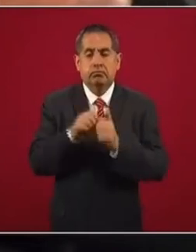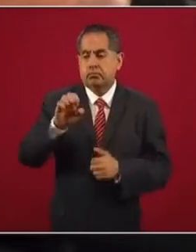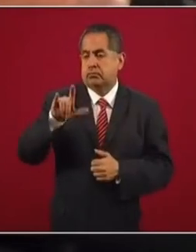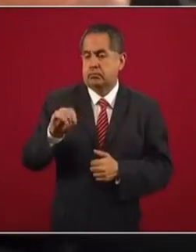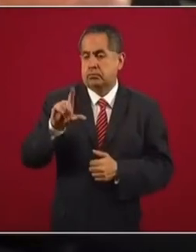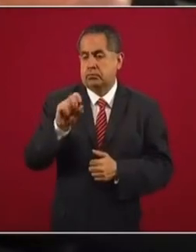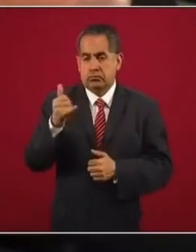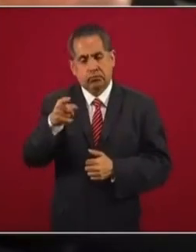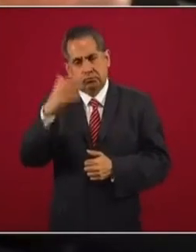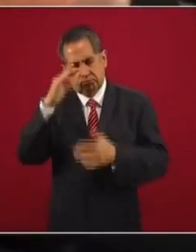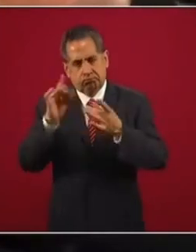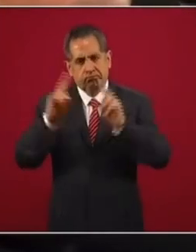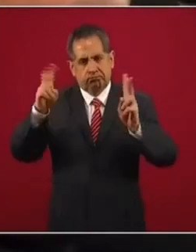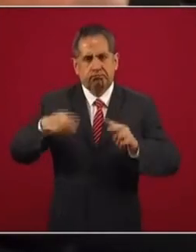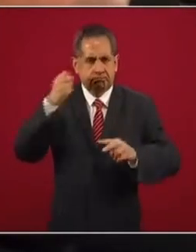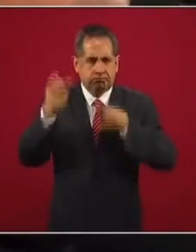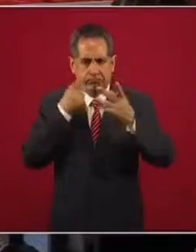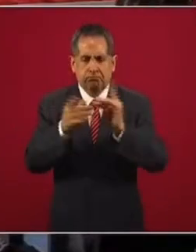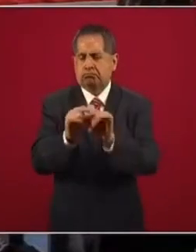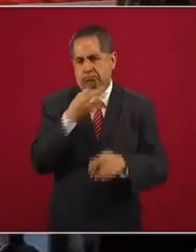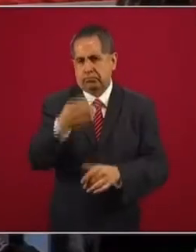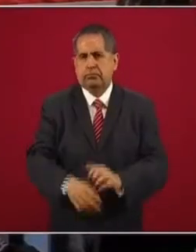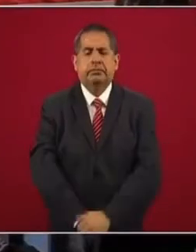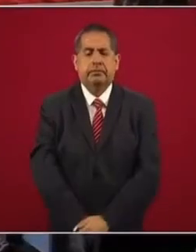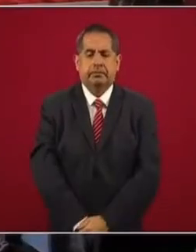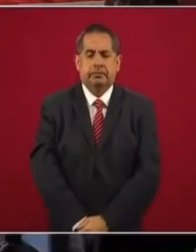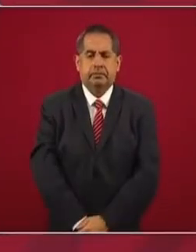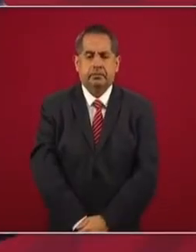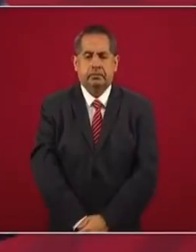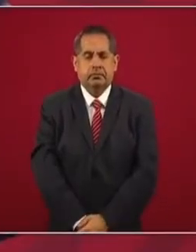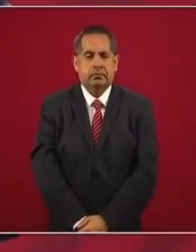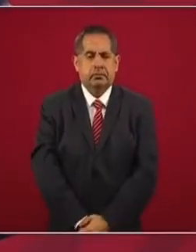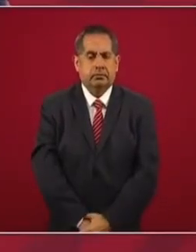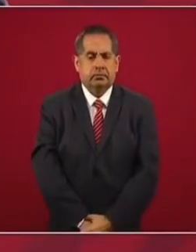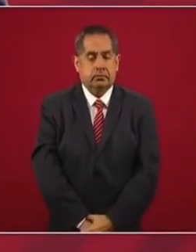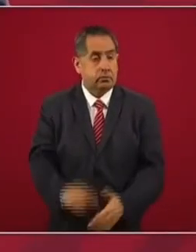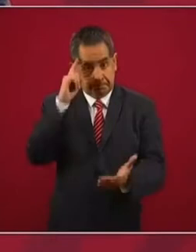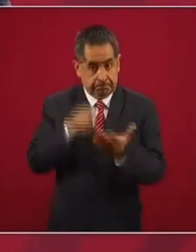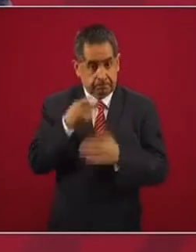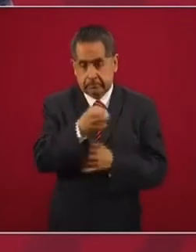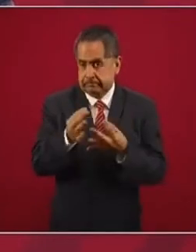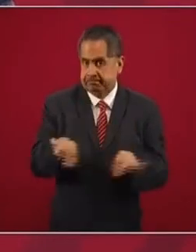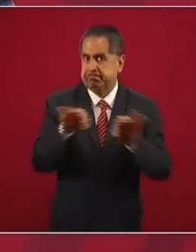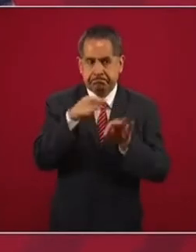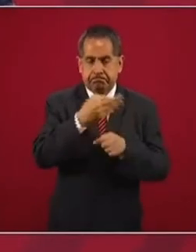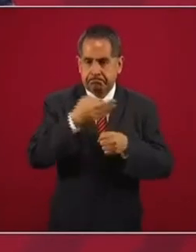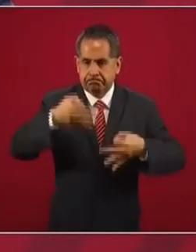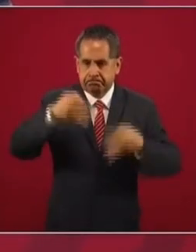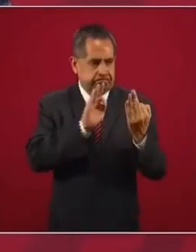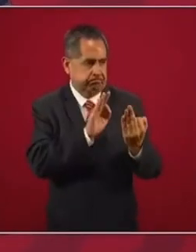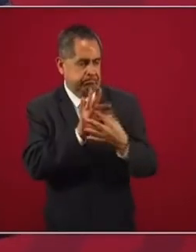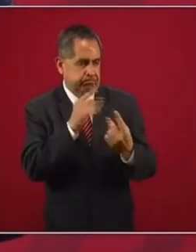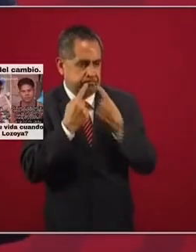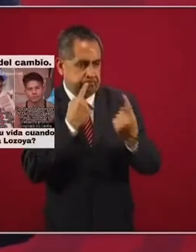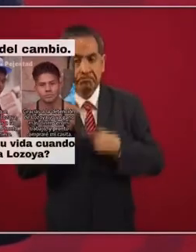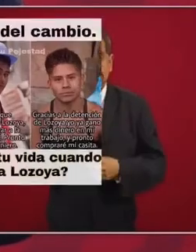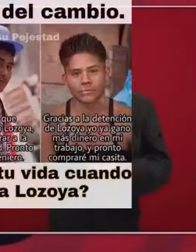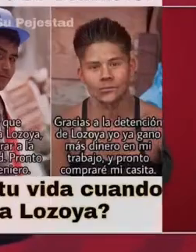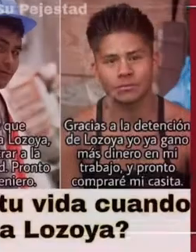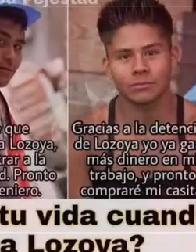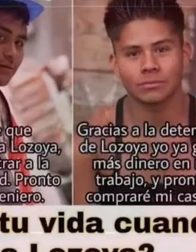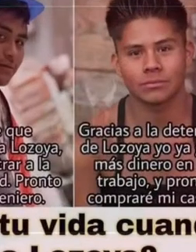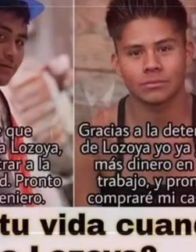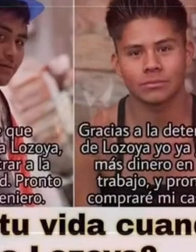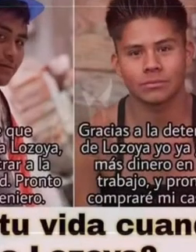con Enilio Lozoya, usted ha hablado del tema aquí en la mañana. Bueno, creo que es un caso importantísimo que va a ayudar mucho,